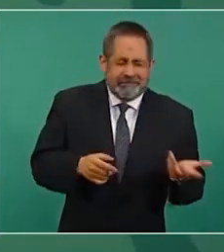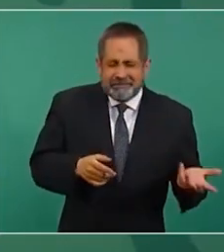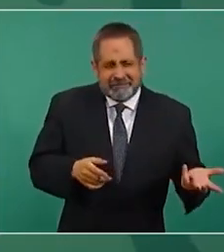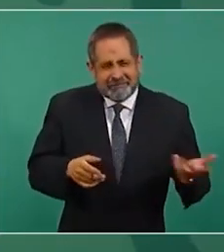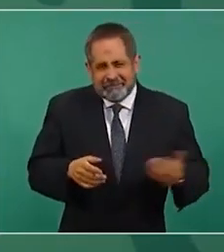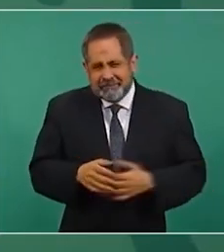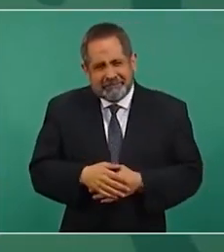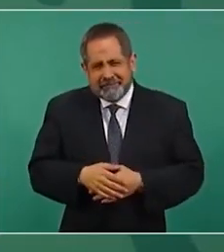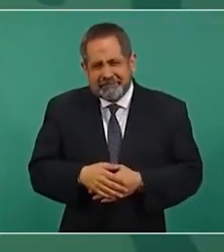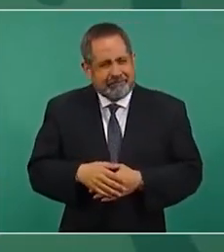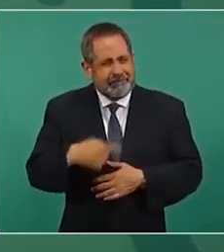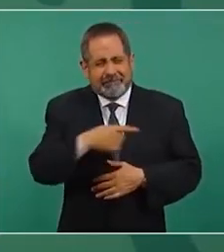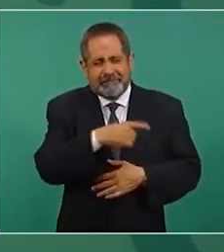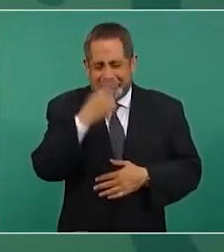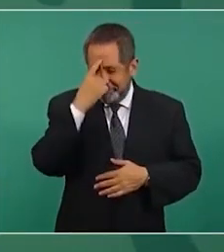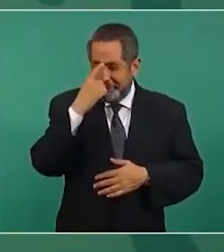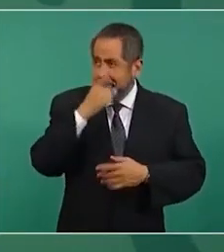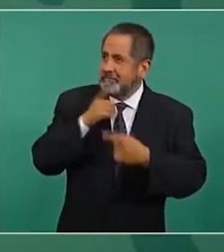falta